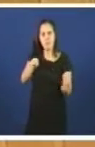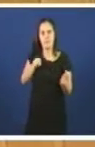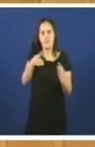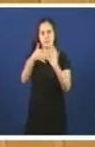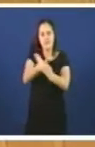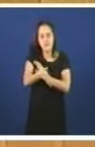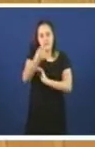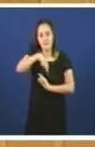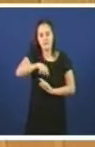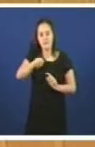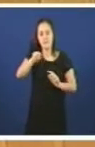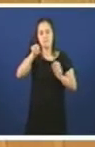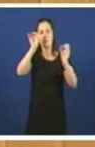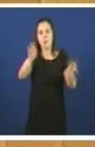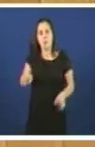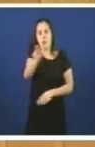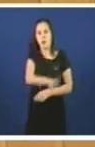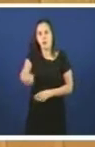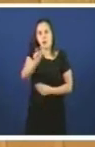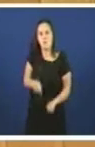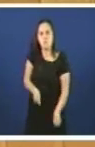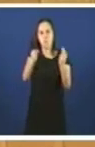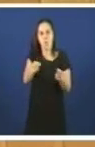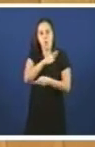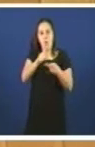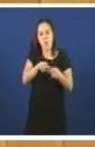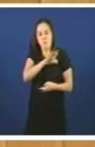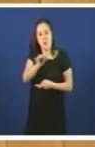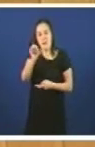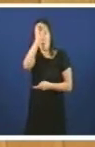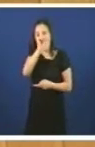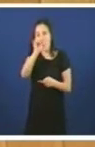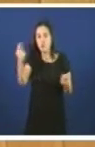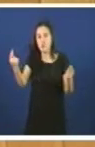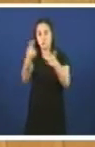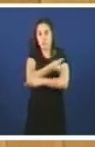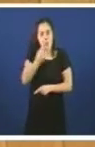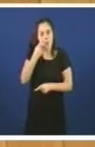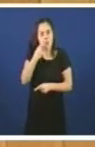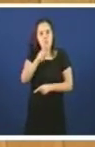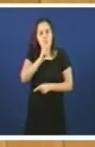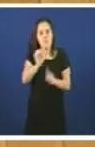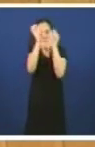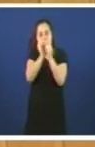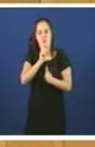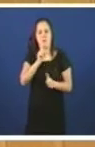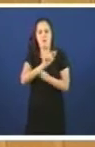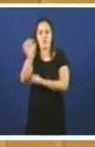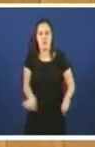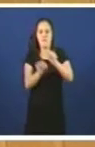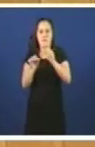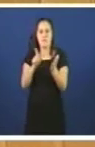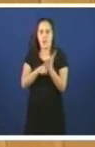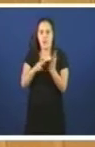repetición dunha discusión ou confrontación de ideas diferentes sobre como defender mellor a nosa lingua o bloque